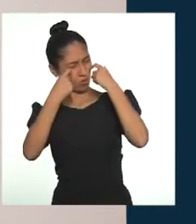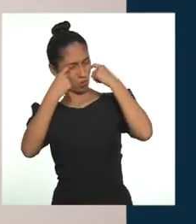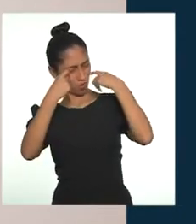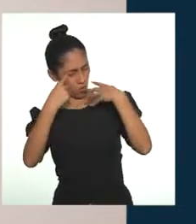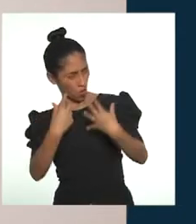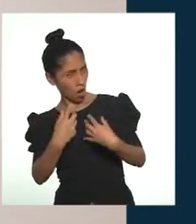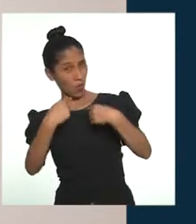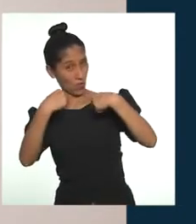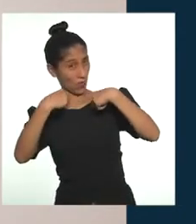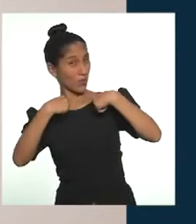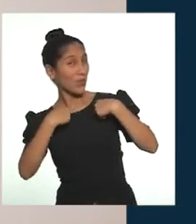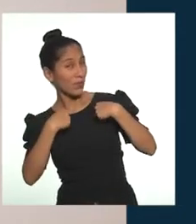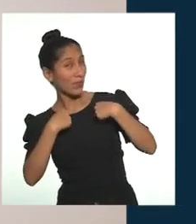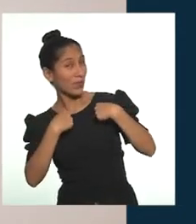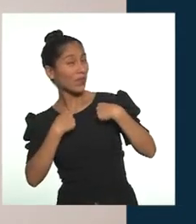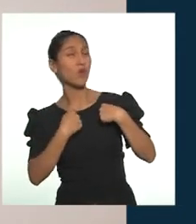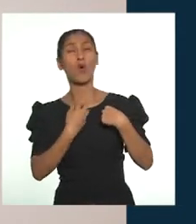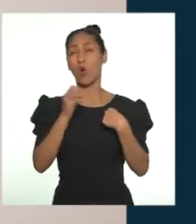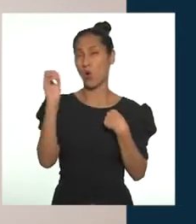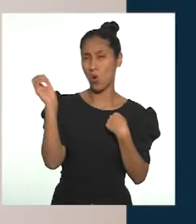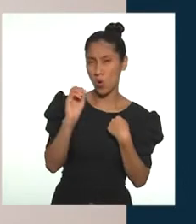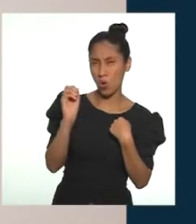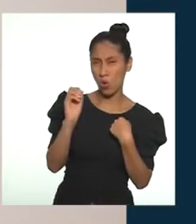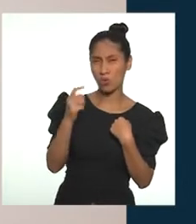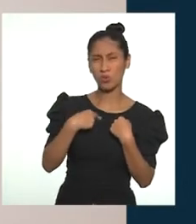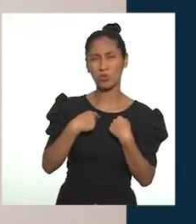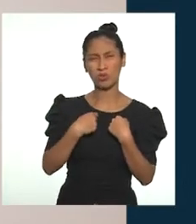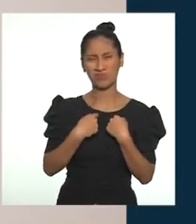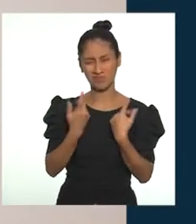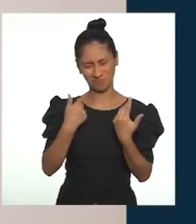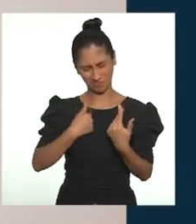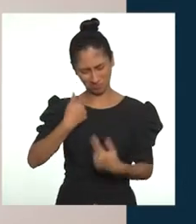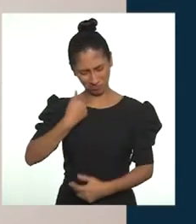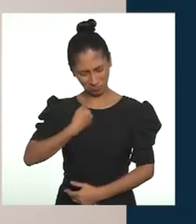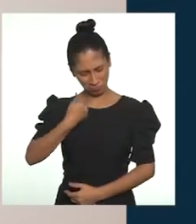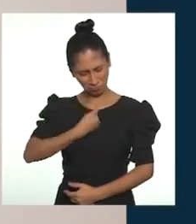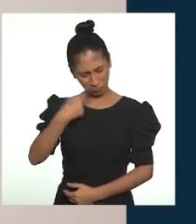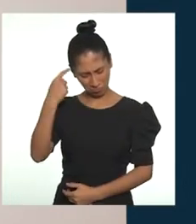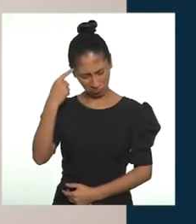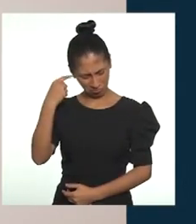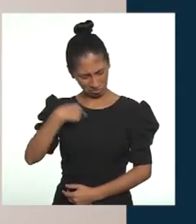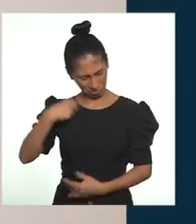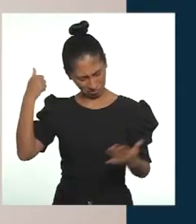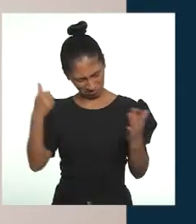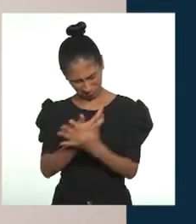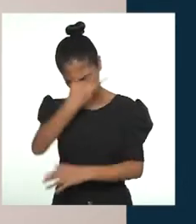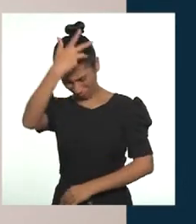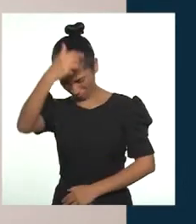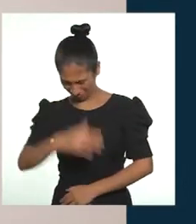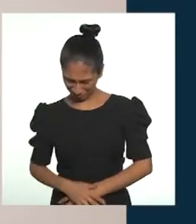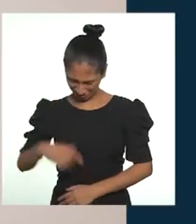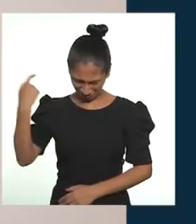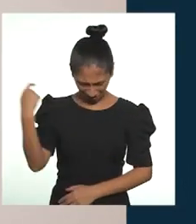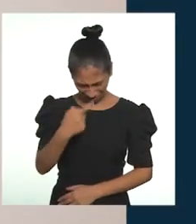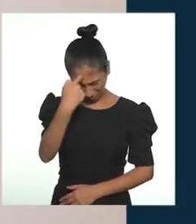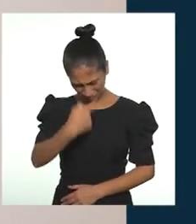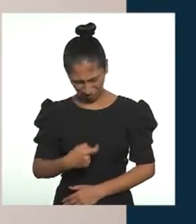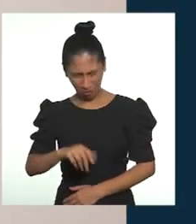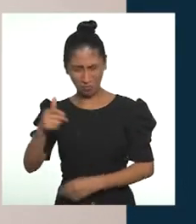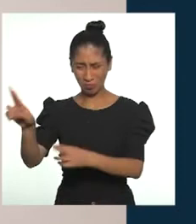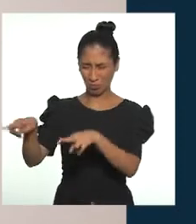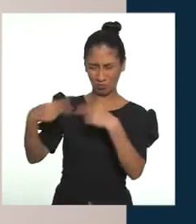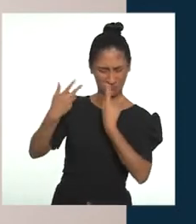tengo? ¿O realmente no me valoro? Y pues, por lo tanto, si yo no me valoro, los demás no me valoran.